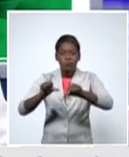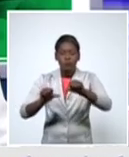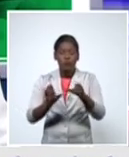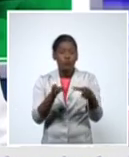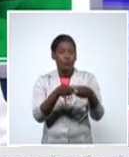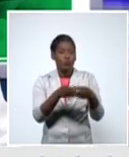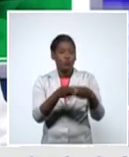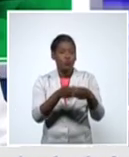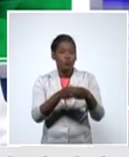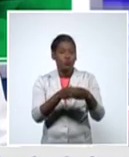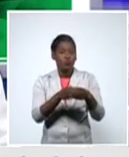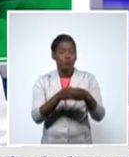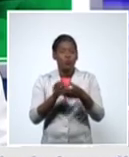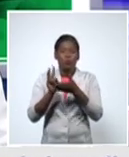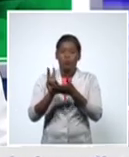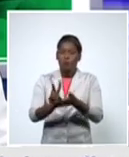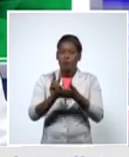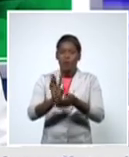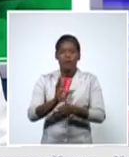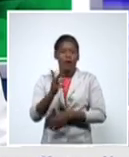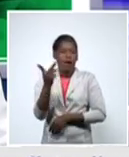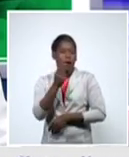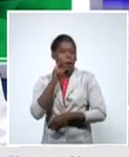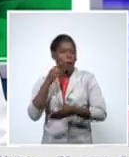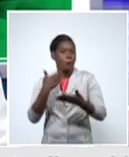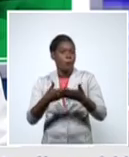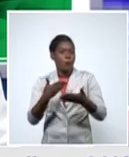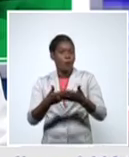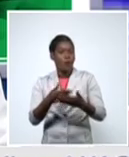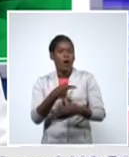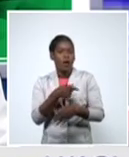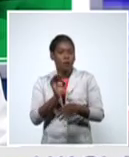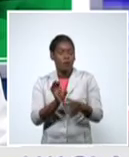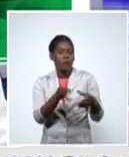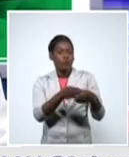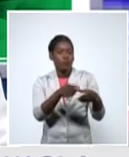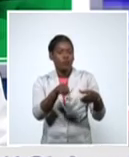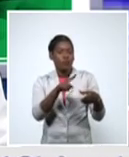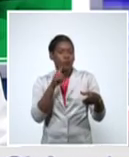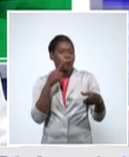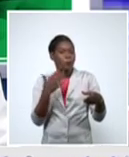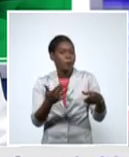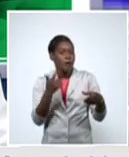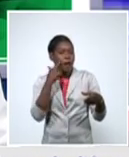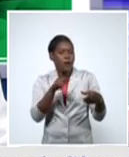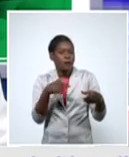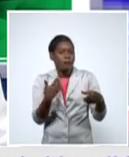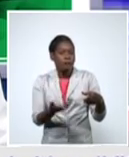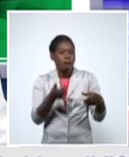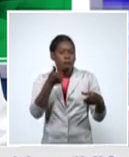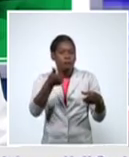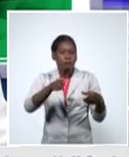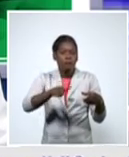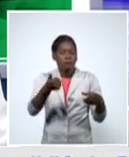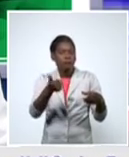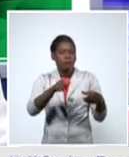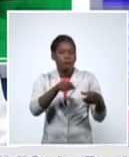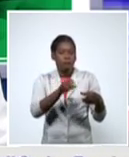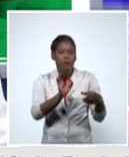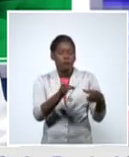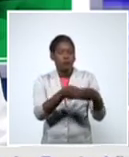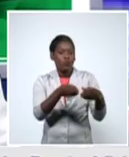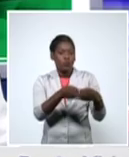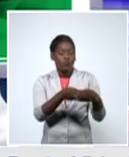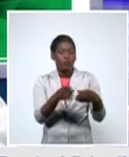la primera dosis y apostando por lo que va a ser un resultado exitoso no tenemos la menor